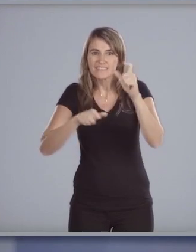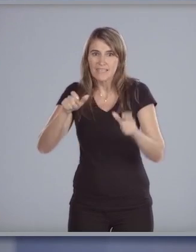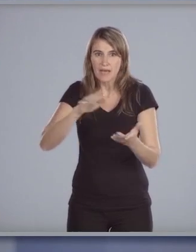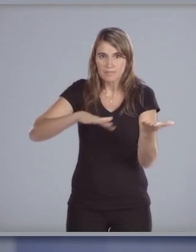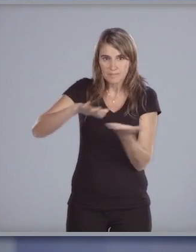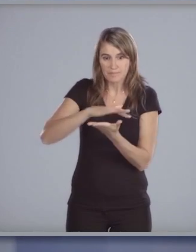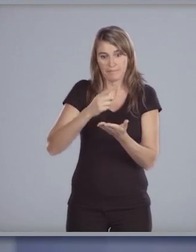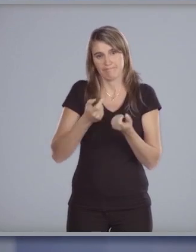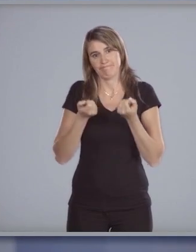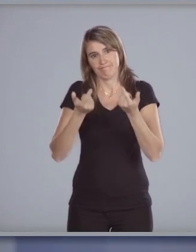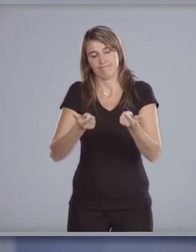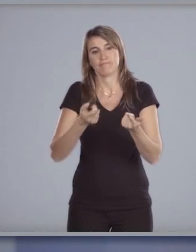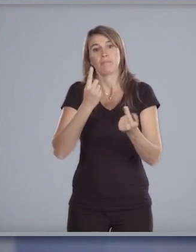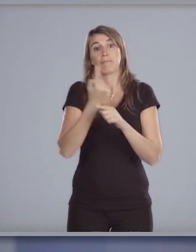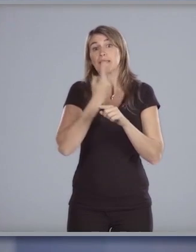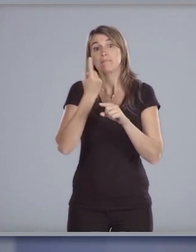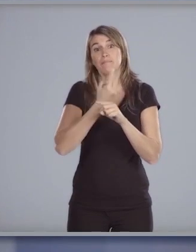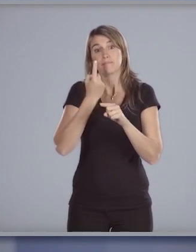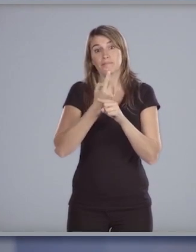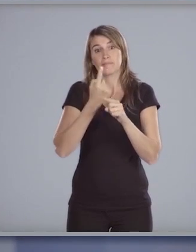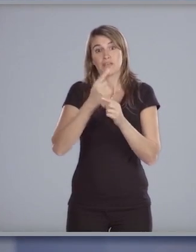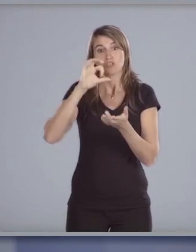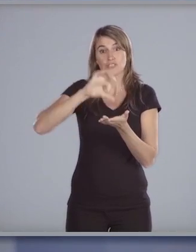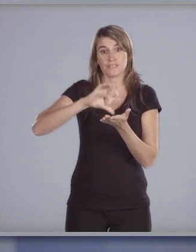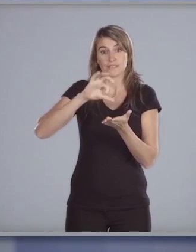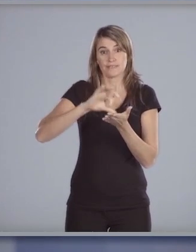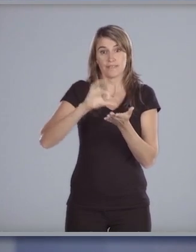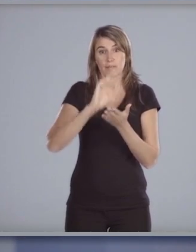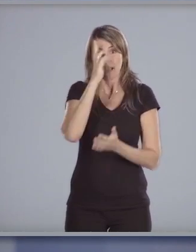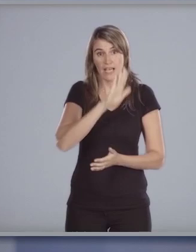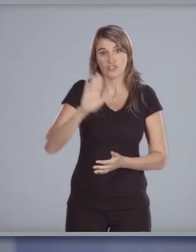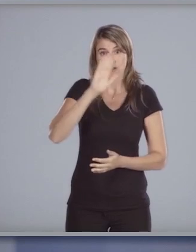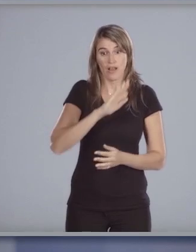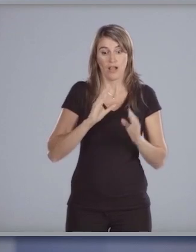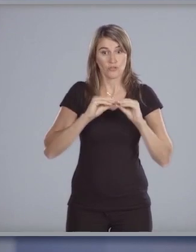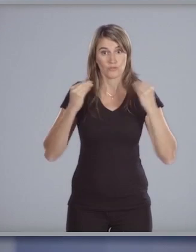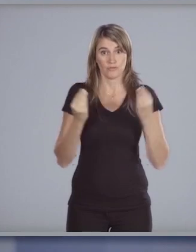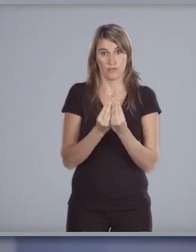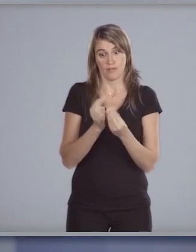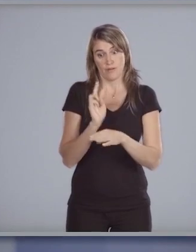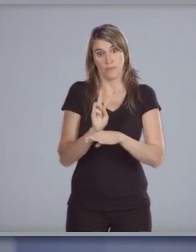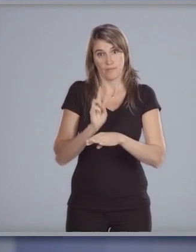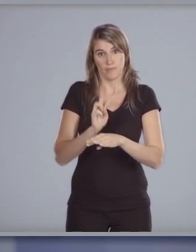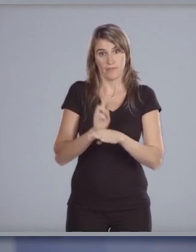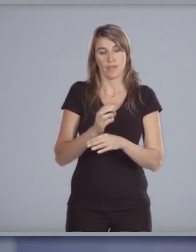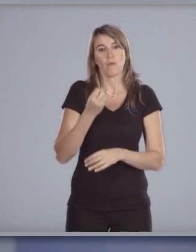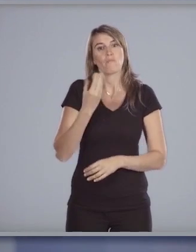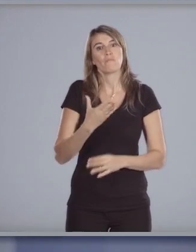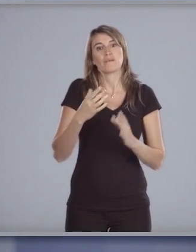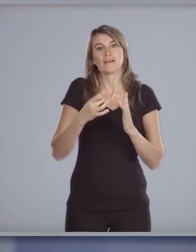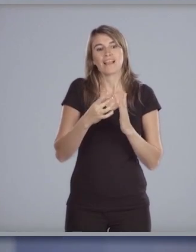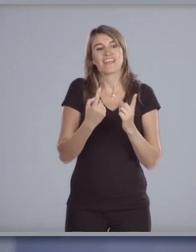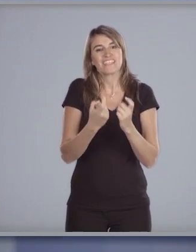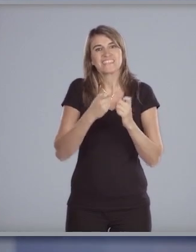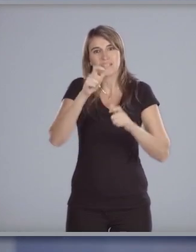pilar destacamos en primer lugar el sistema nacional integrado de cuidados porque la calidad